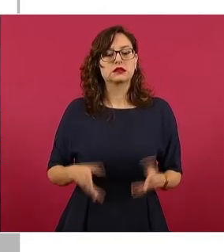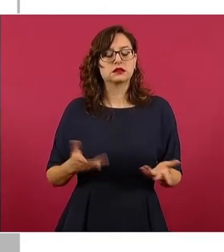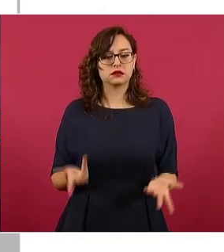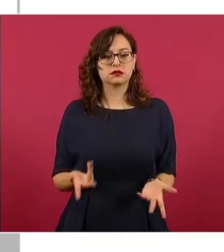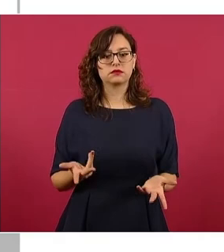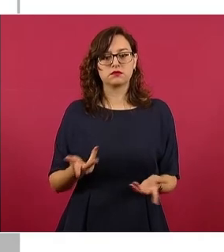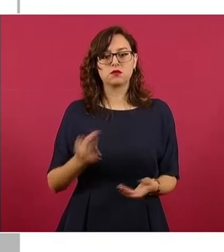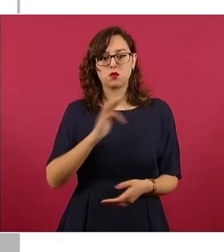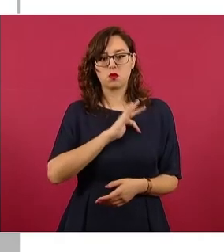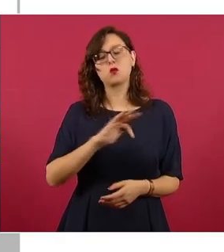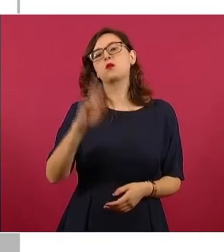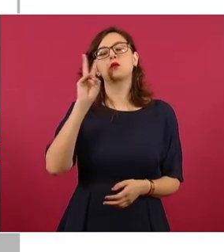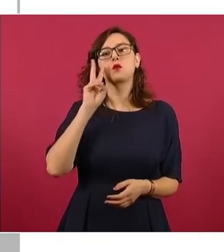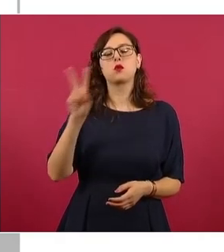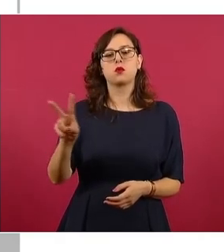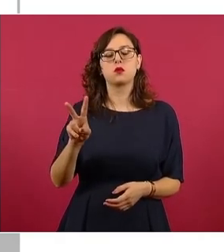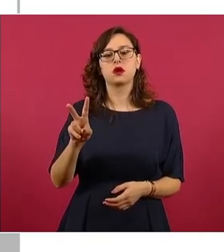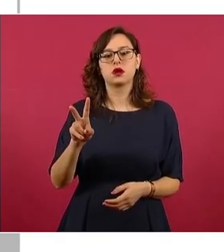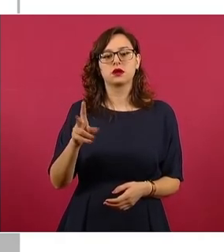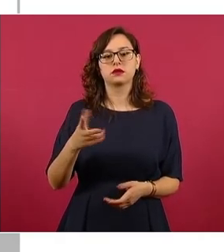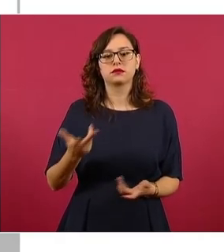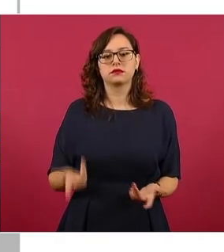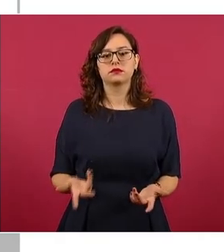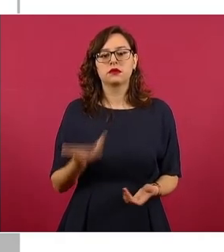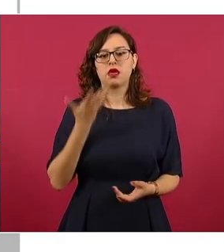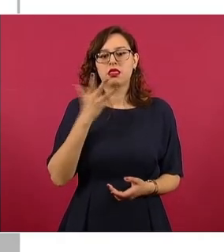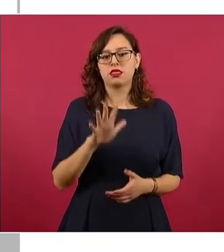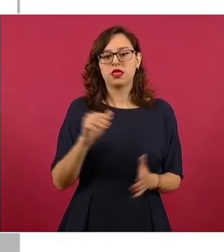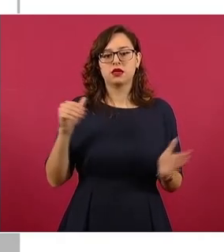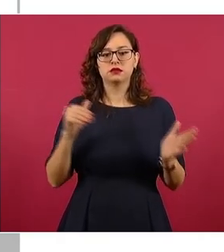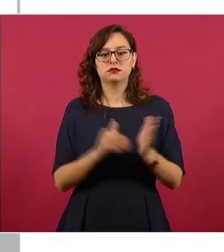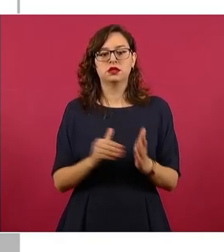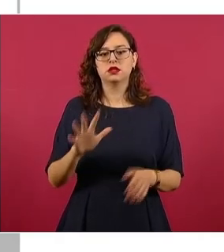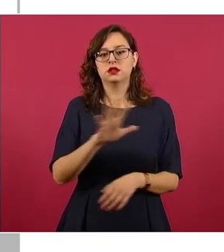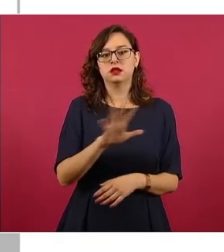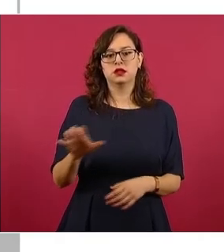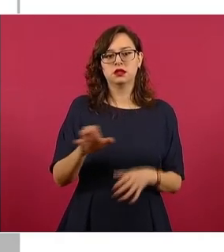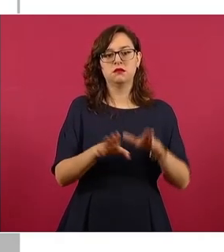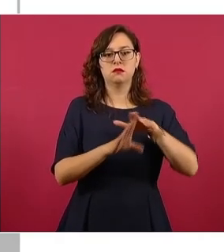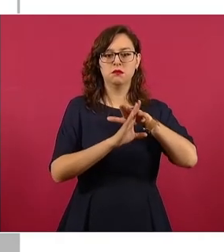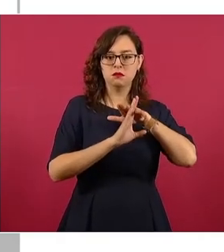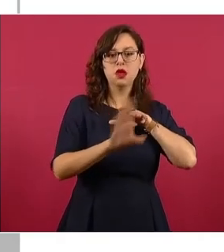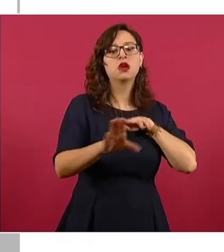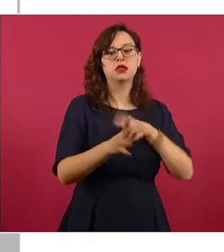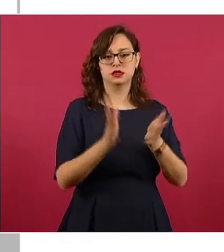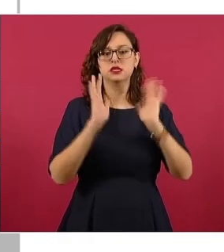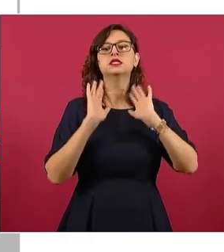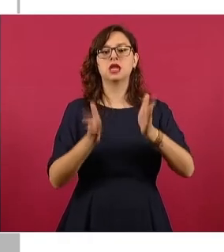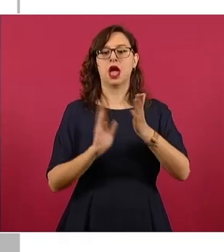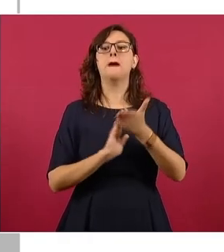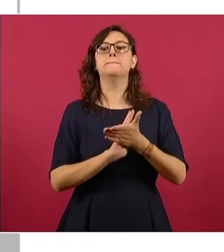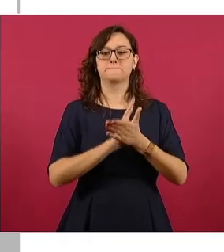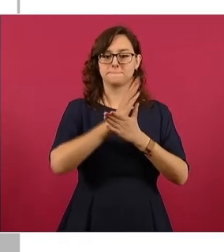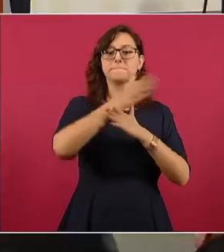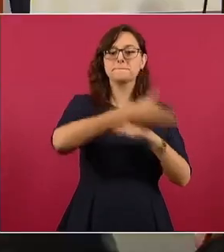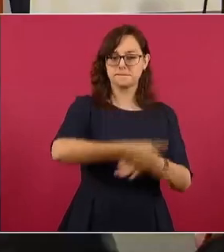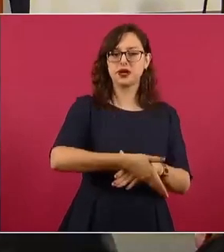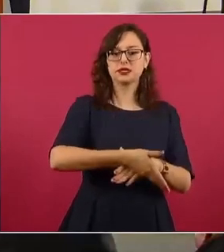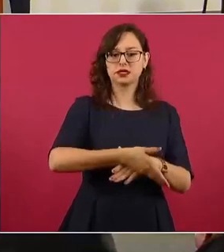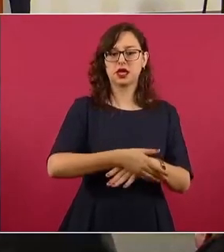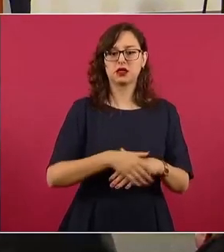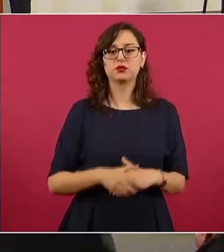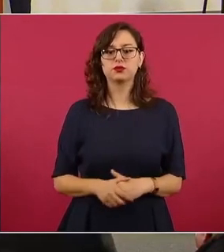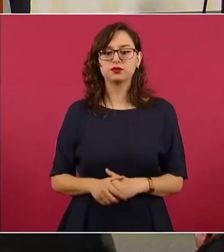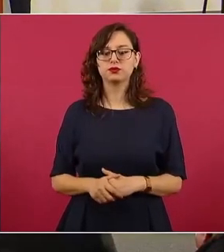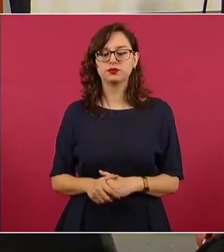intentos, tendríamos nosotros a 10 mil 500 migrantes que han saltado irregularmente el muro.